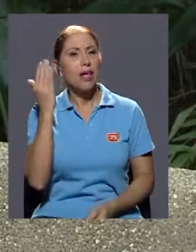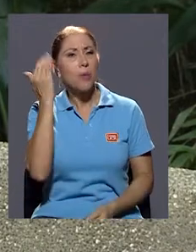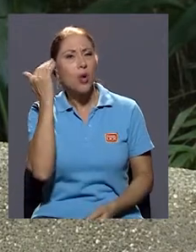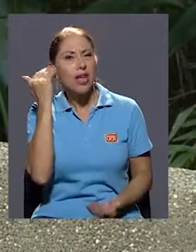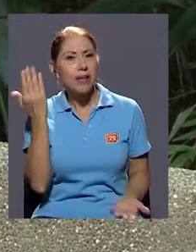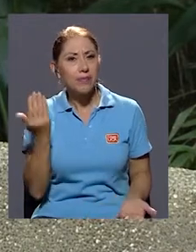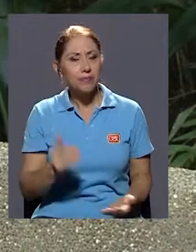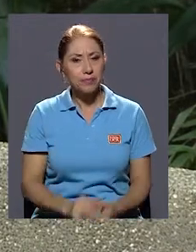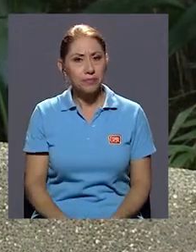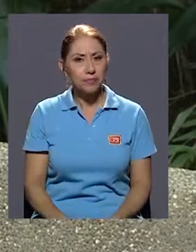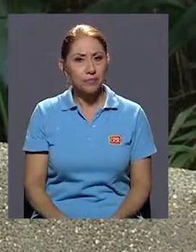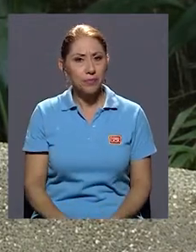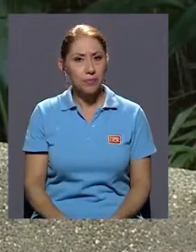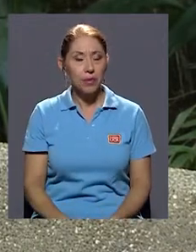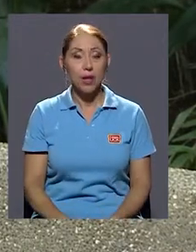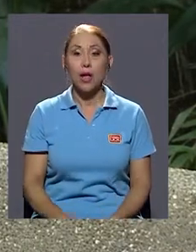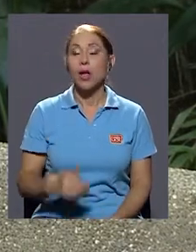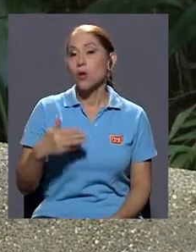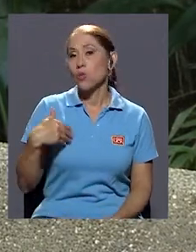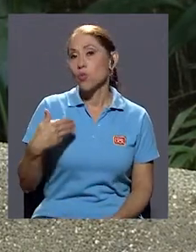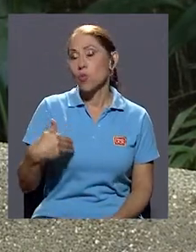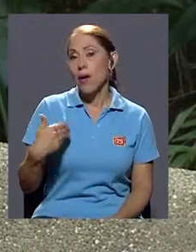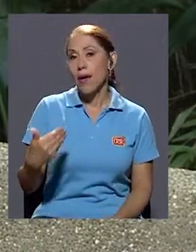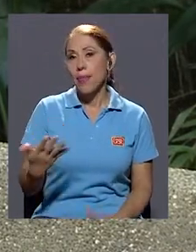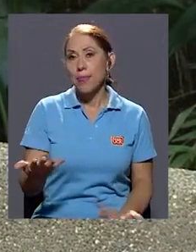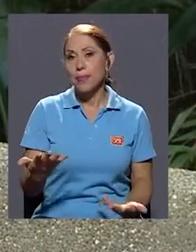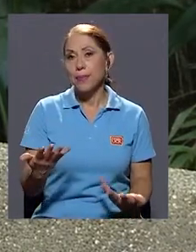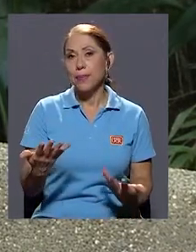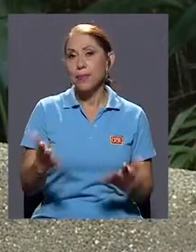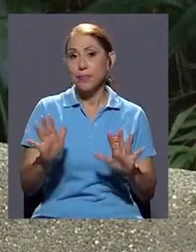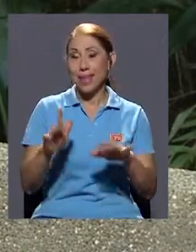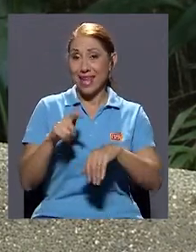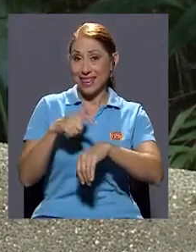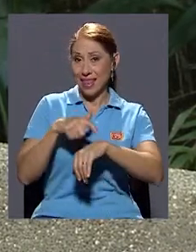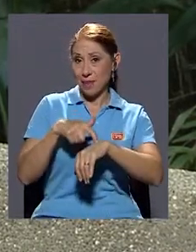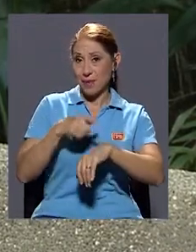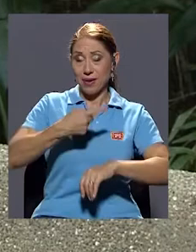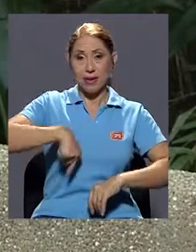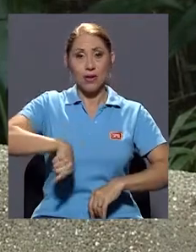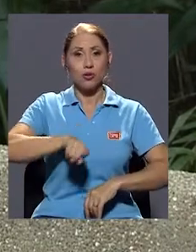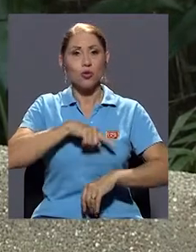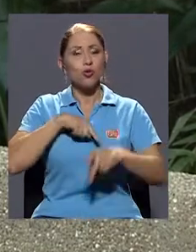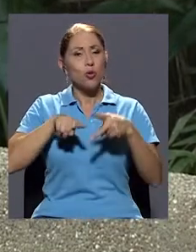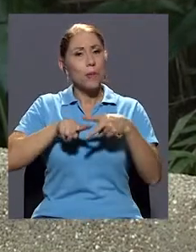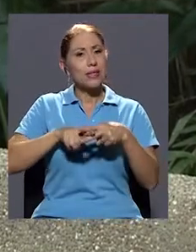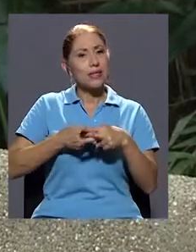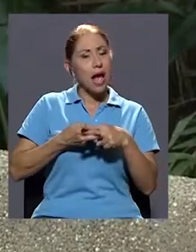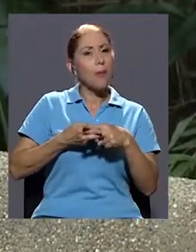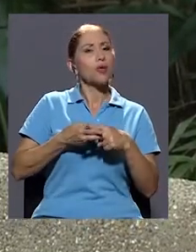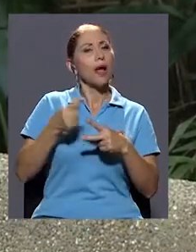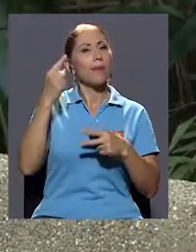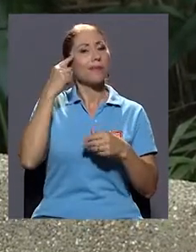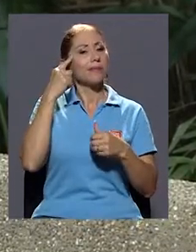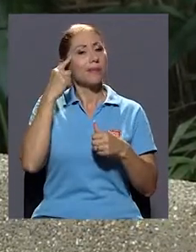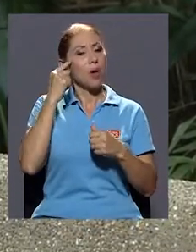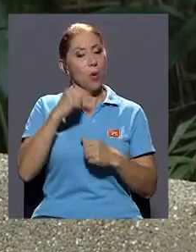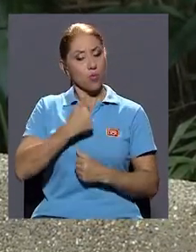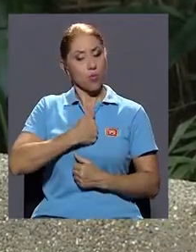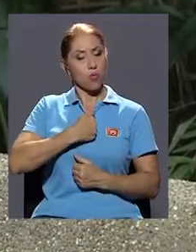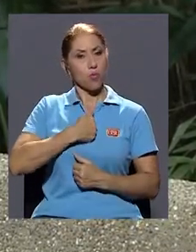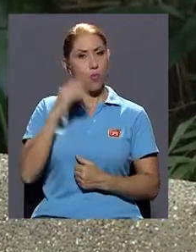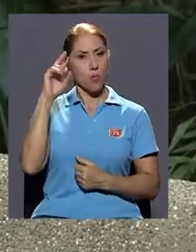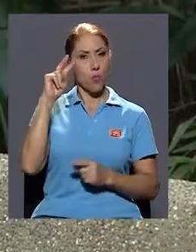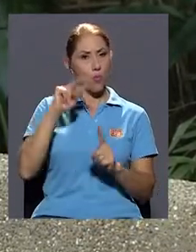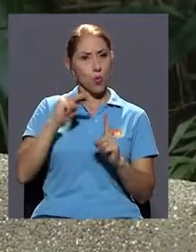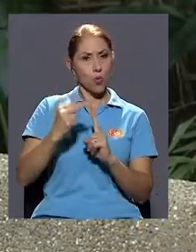¿Y por qué? Bien, a la hora de entrar en la etapa en que comenzamos a definir nuestros puntos de vista, queremos